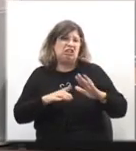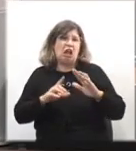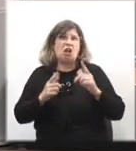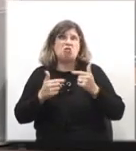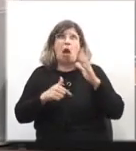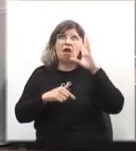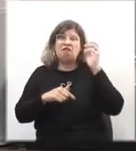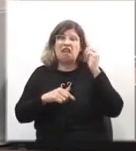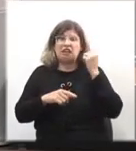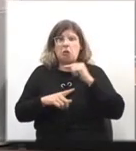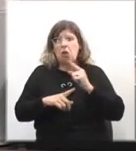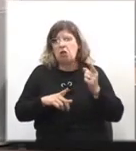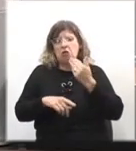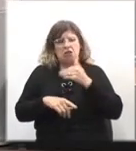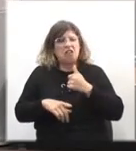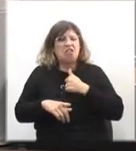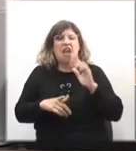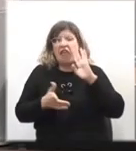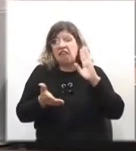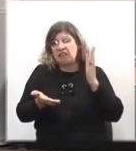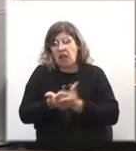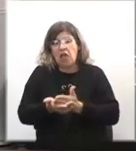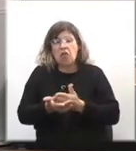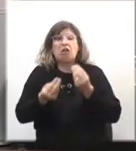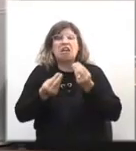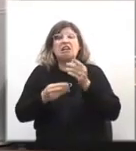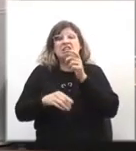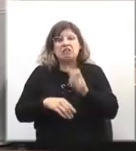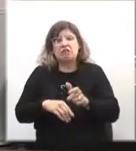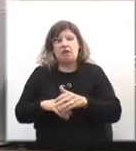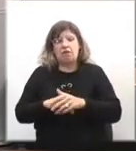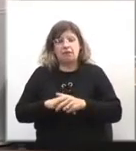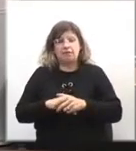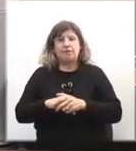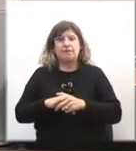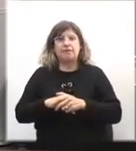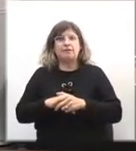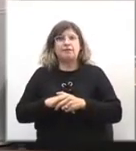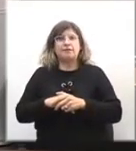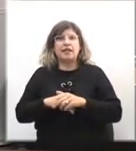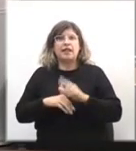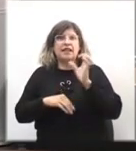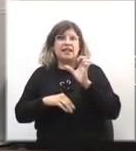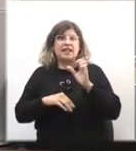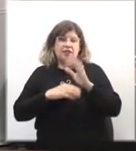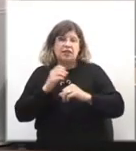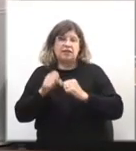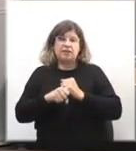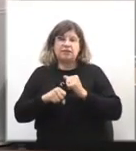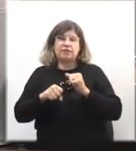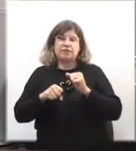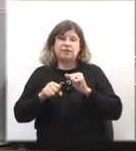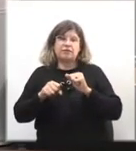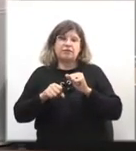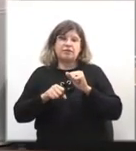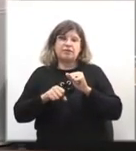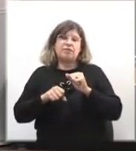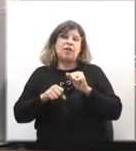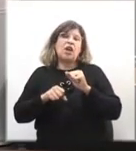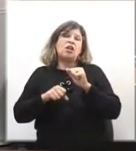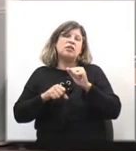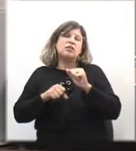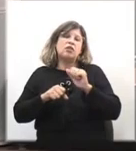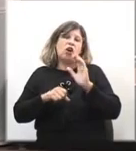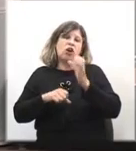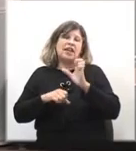Ni comprendía que estábamos en dictadura ni lo que eso significaba. En enero del año 79, a pocos días de cumplir siete